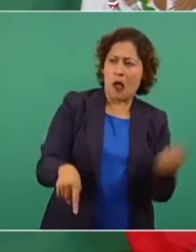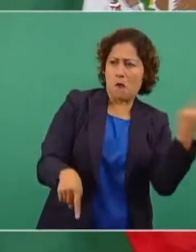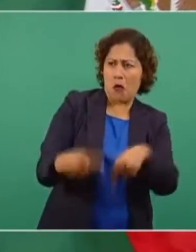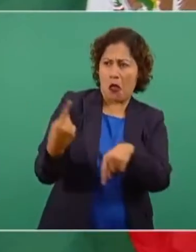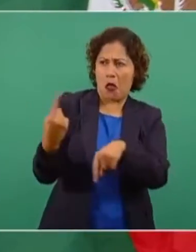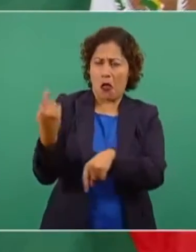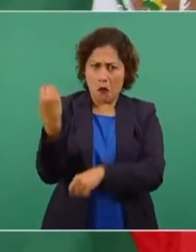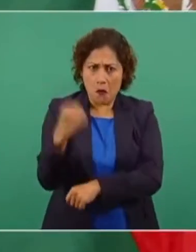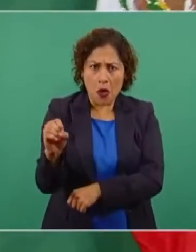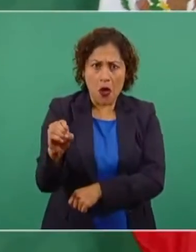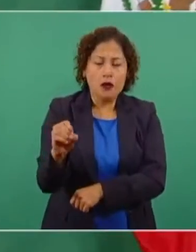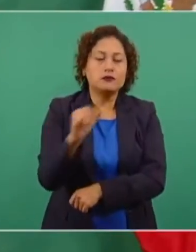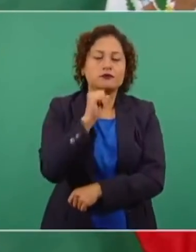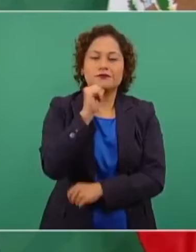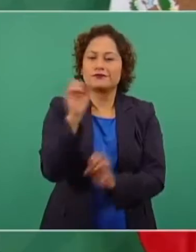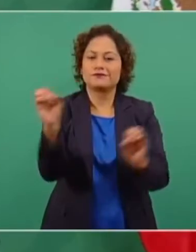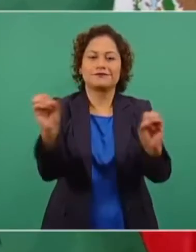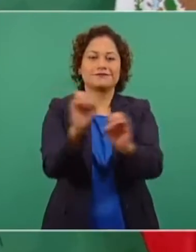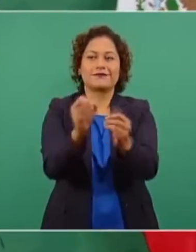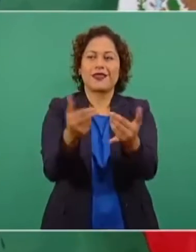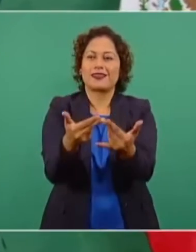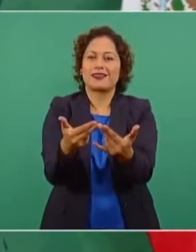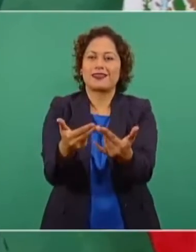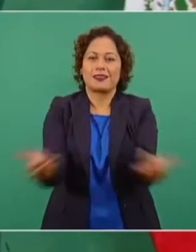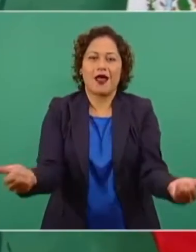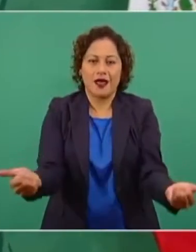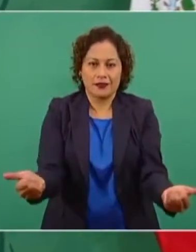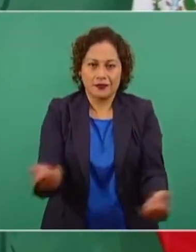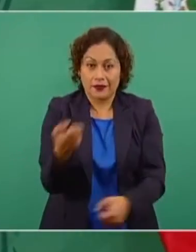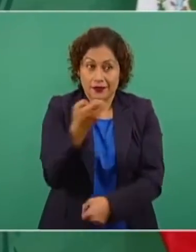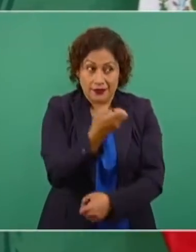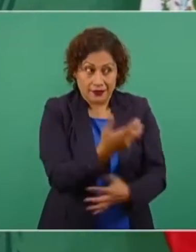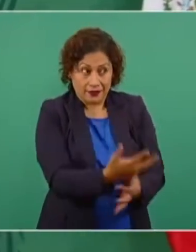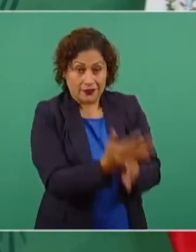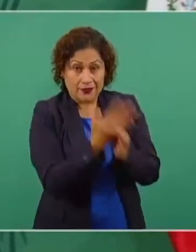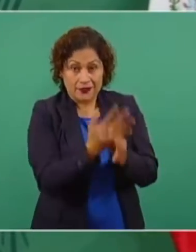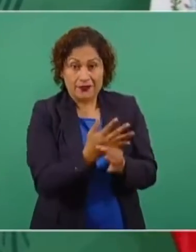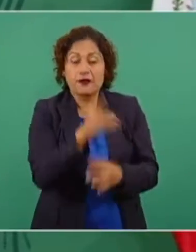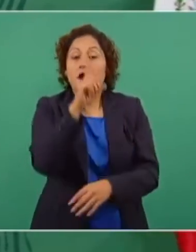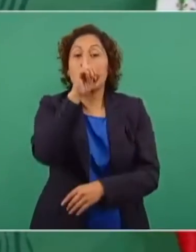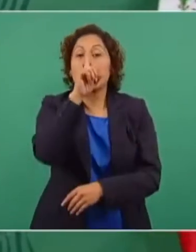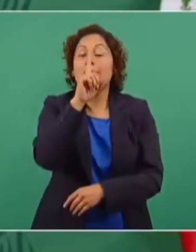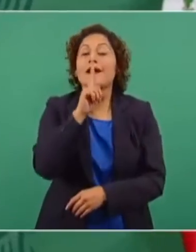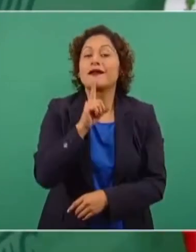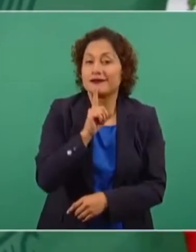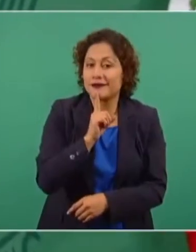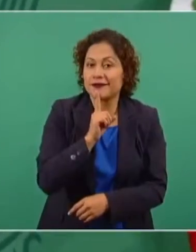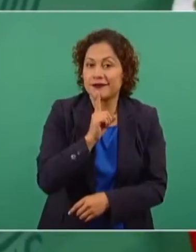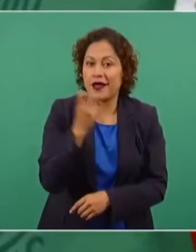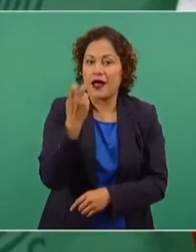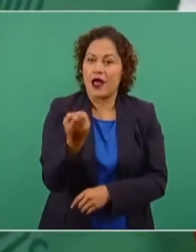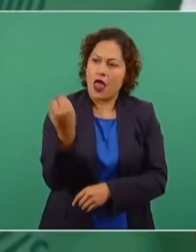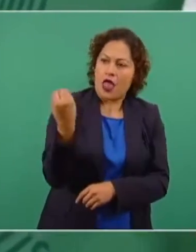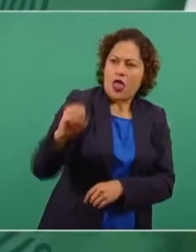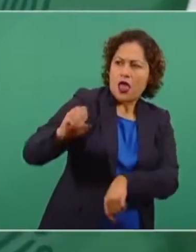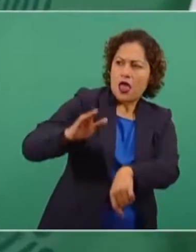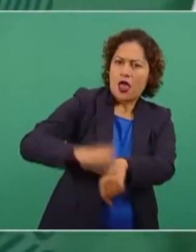gran mentira, a nadie se obliga.